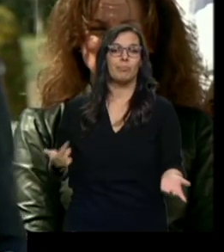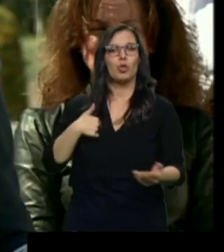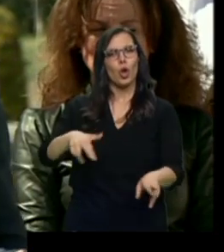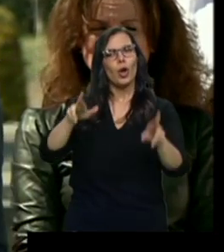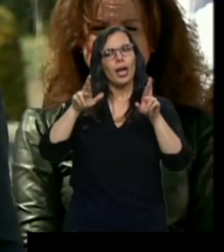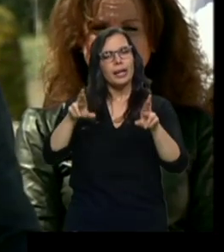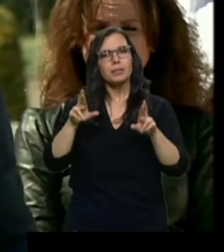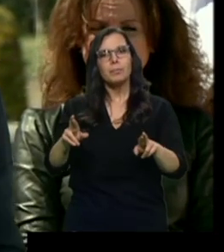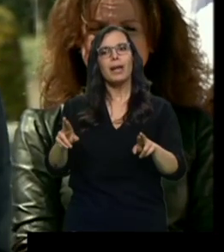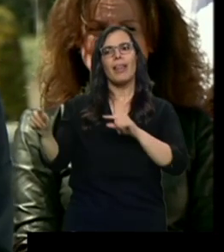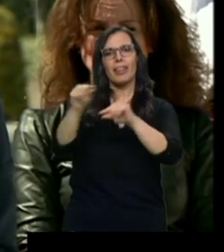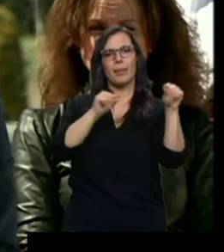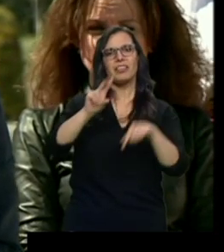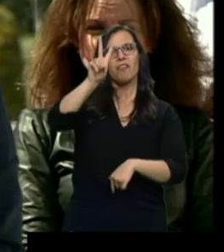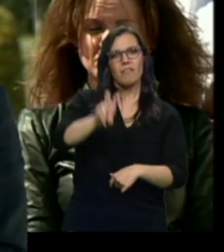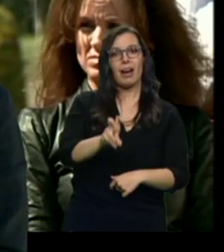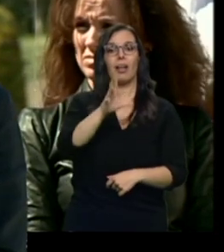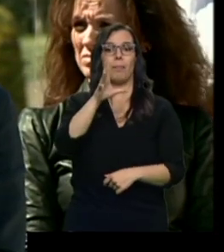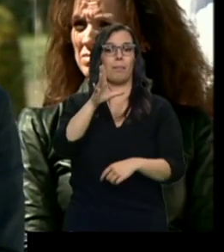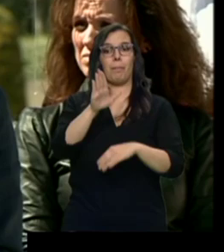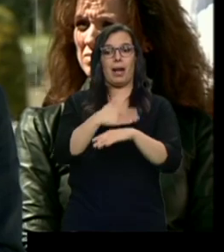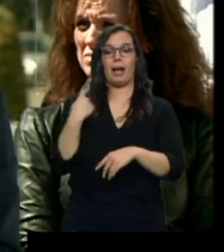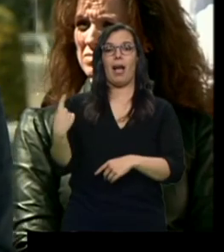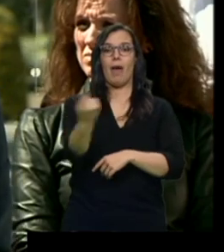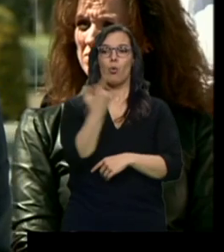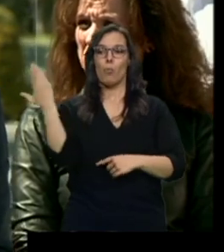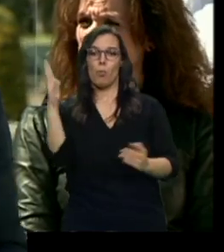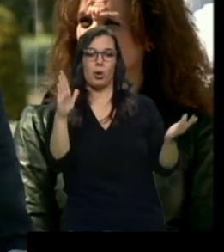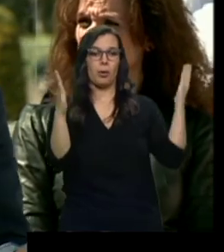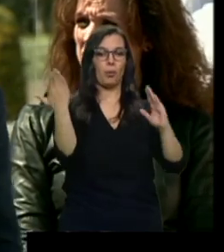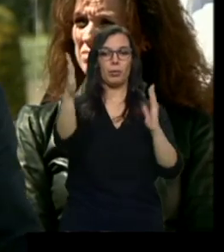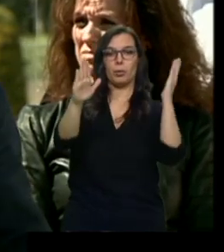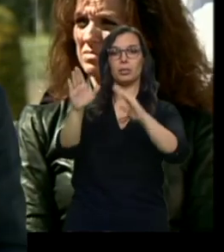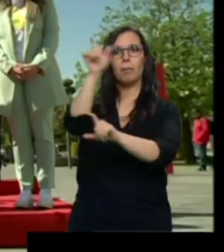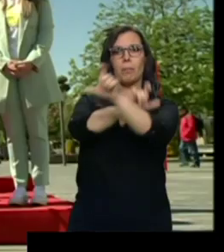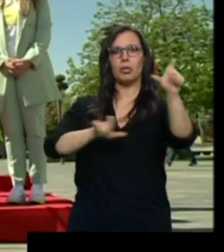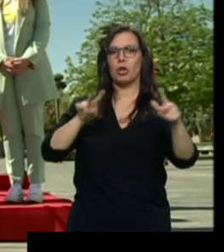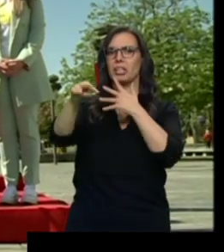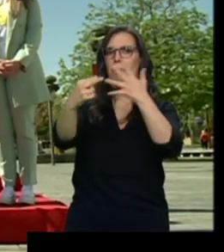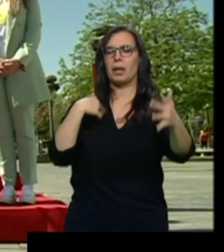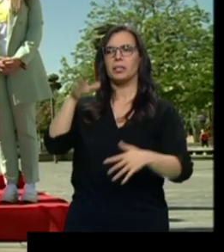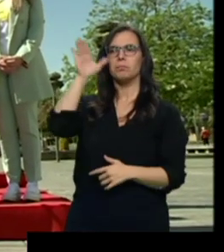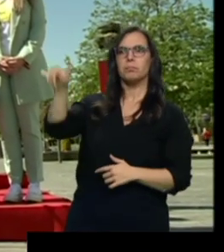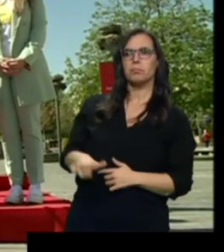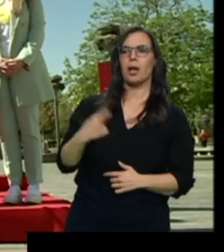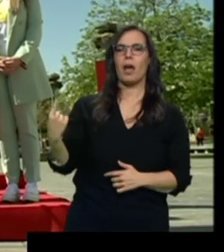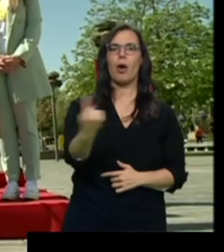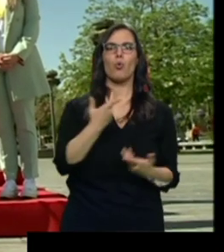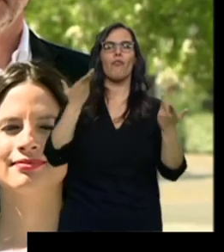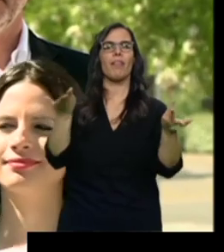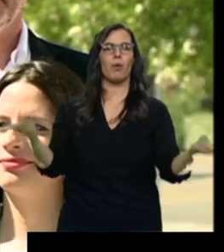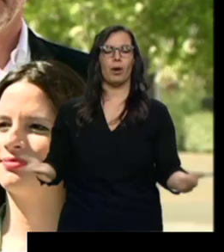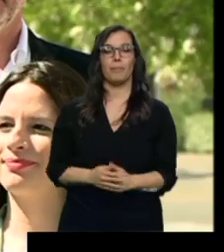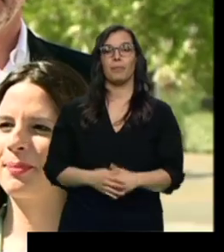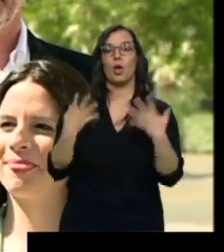debates sigan para lo que deben servir. Para que confrontemos propuestas y los ciudadanos, con toda la transparencia, escuchen lo que tenemos que ofrecerles. De los nueve cabezas de